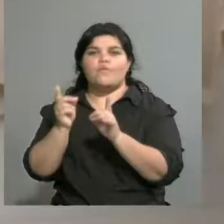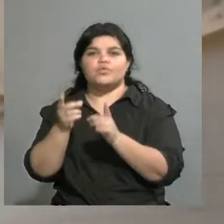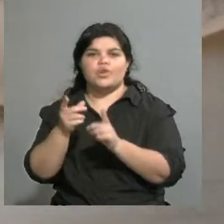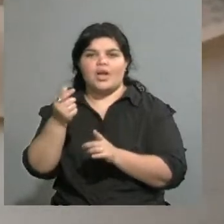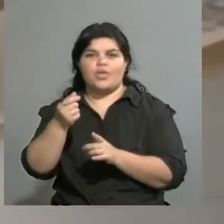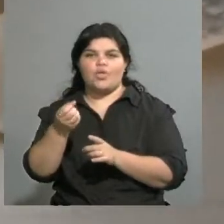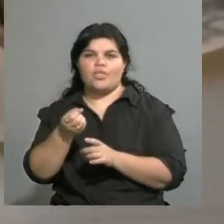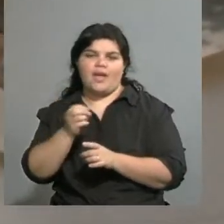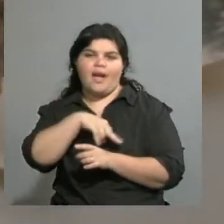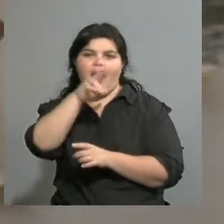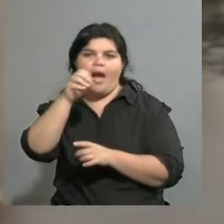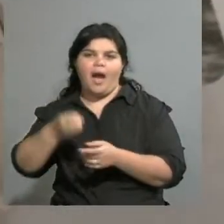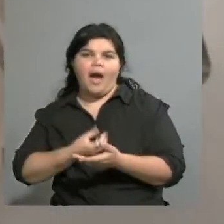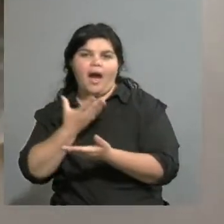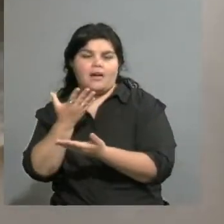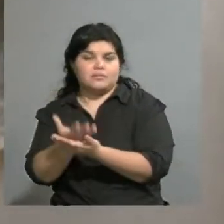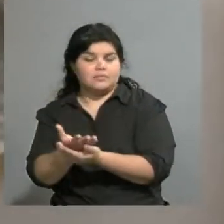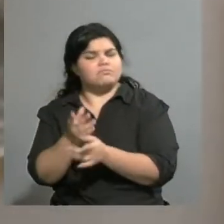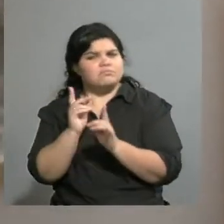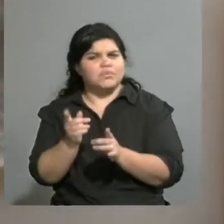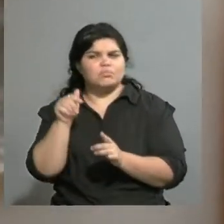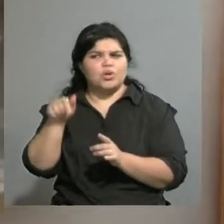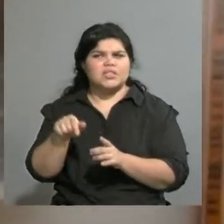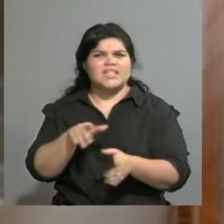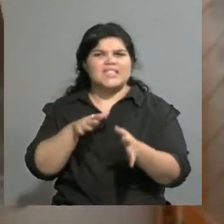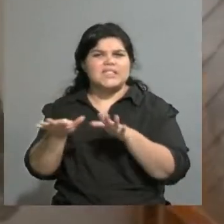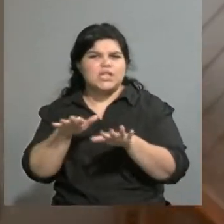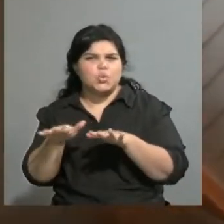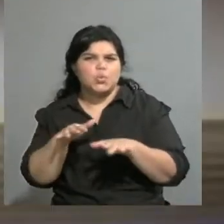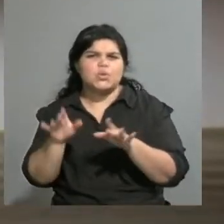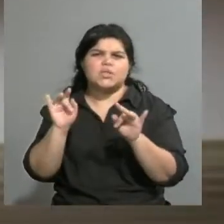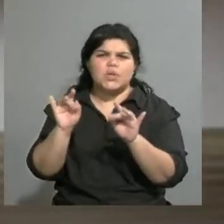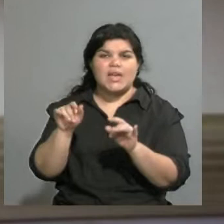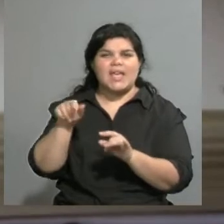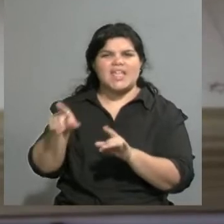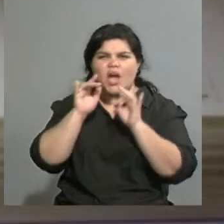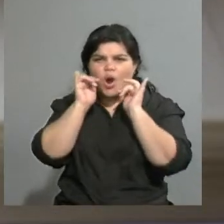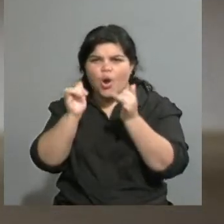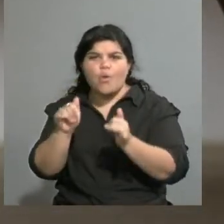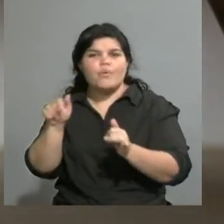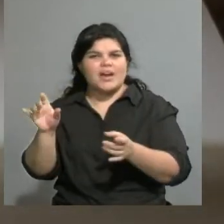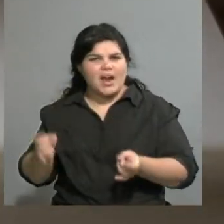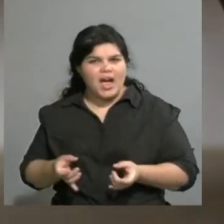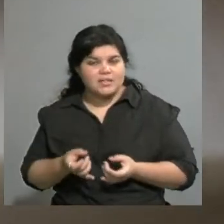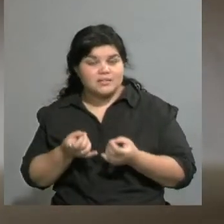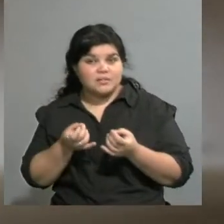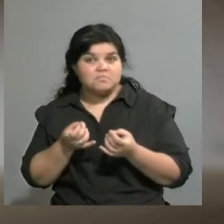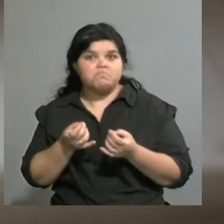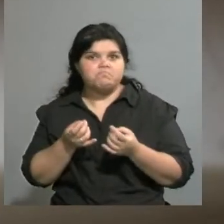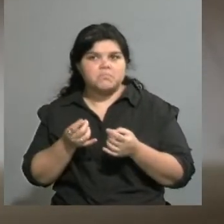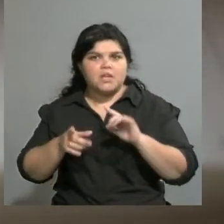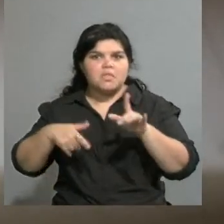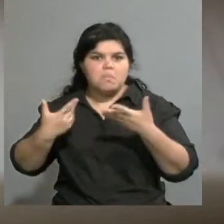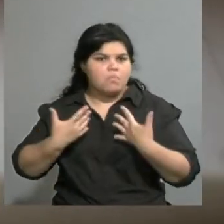dura, que ella tan joven tuviera cáncer. Pero bueno, por suerte lo superó.